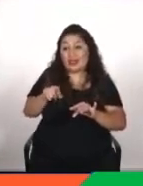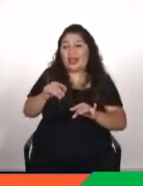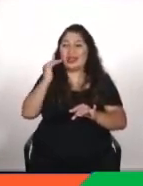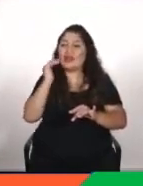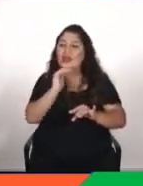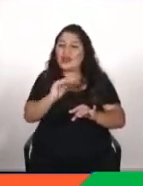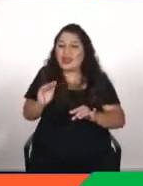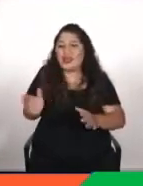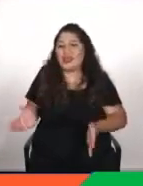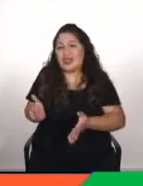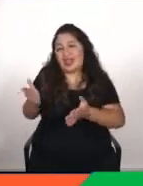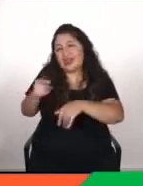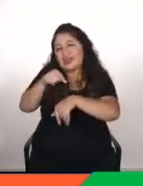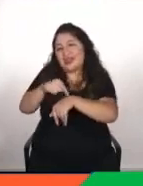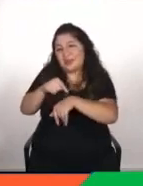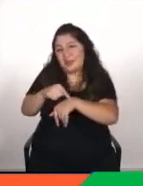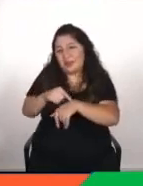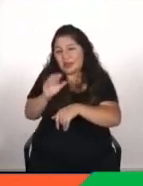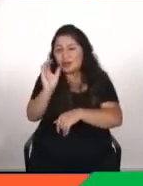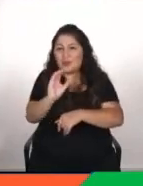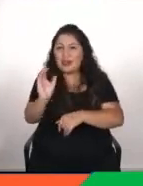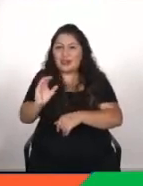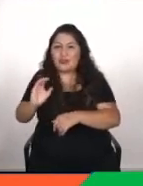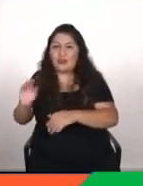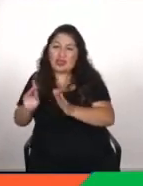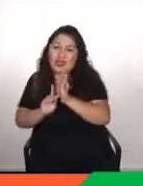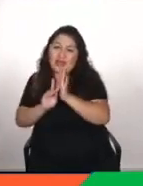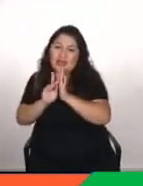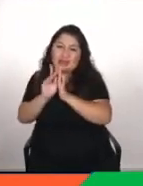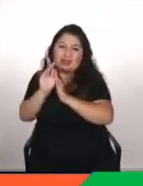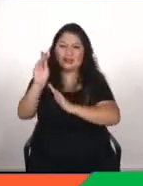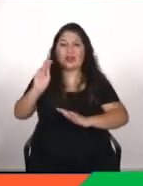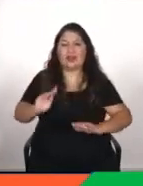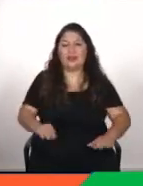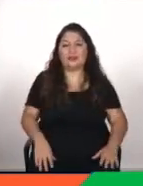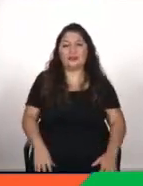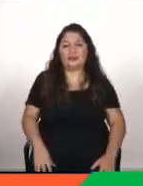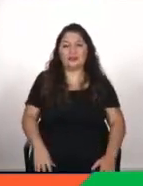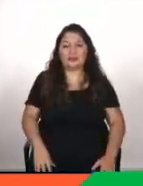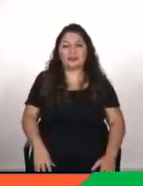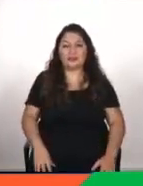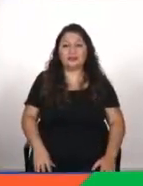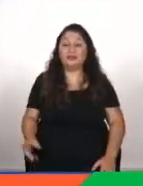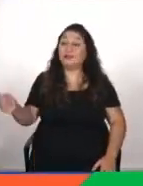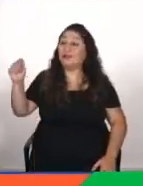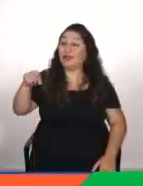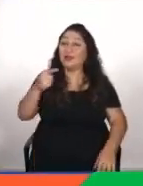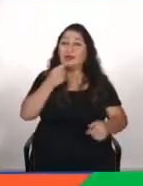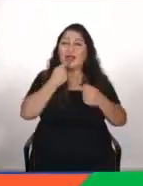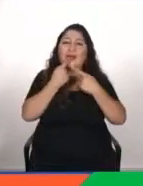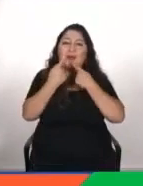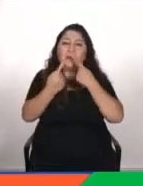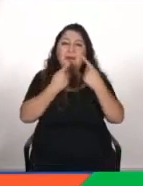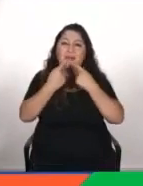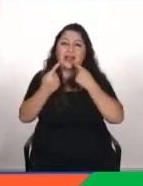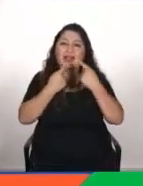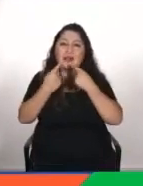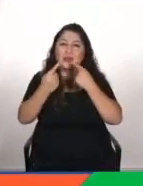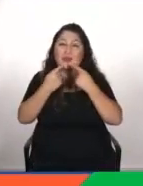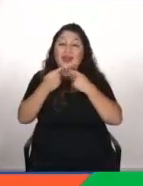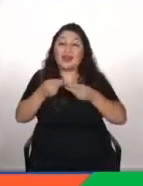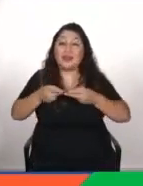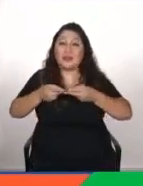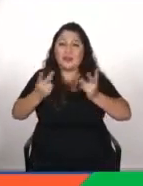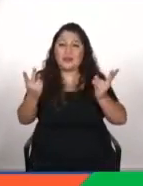y que esto si le gusta pues es un campo muy bonito a desarrollarse oye vamos con preguntas del público está el profe Roby destacado